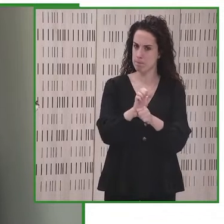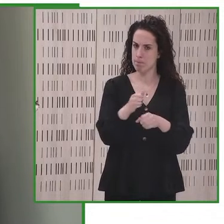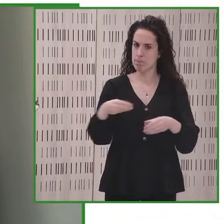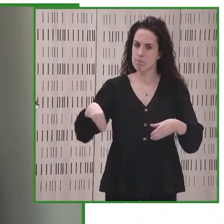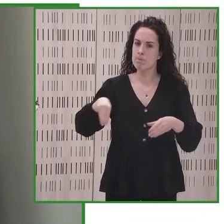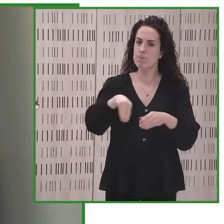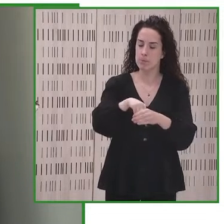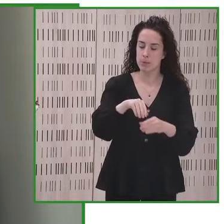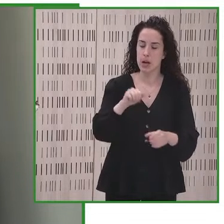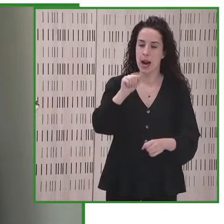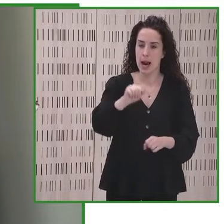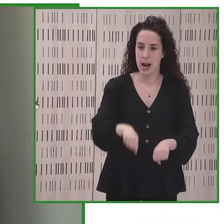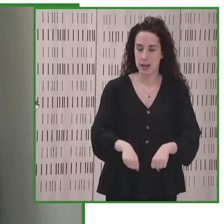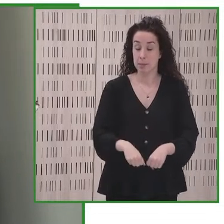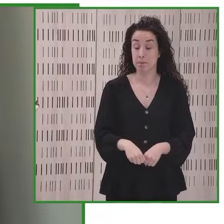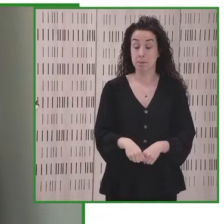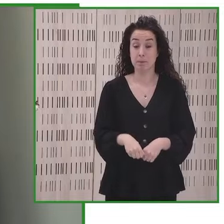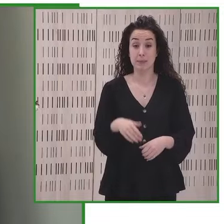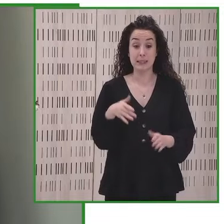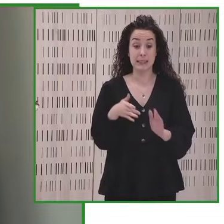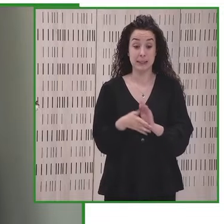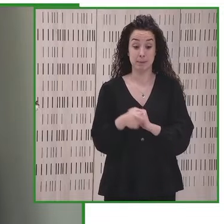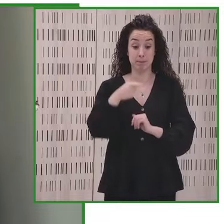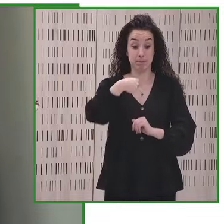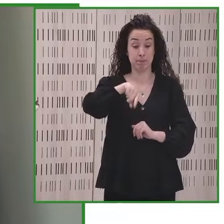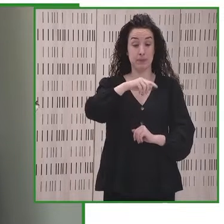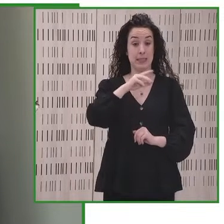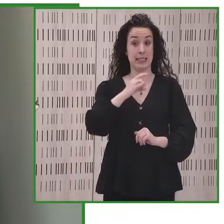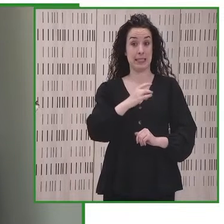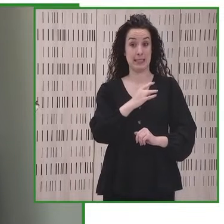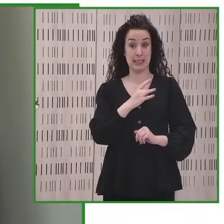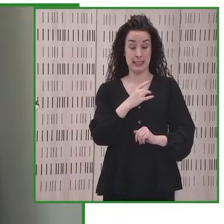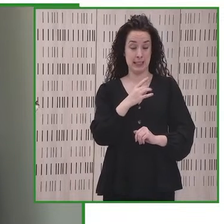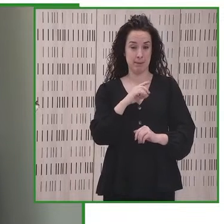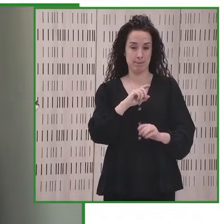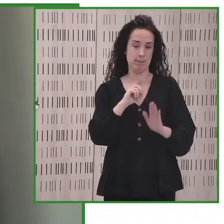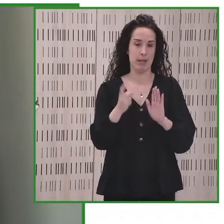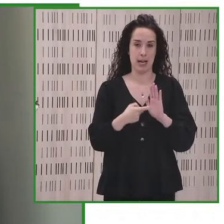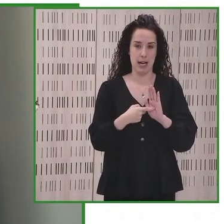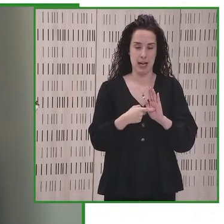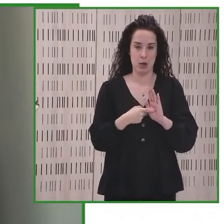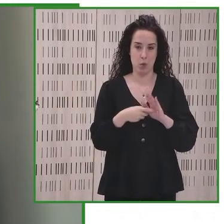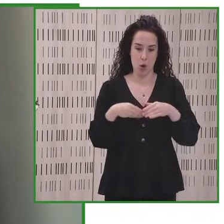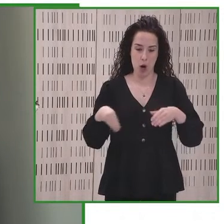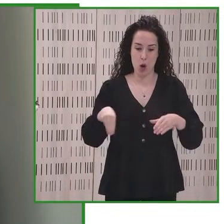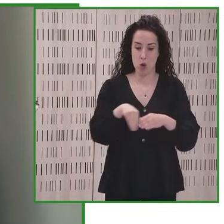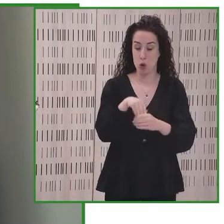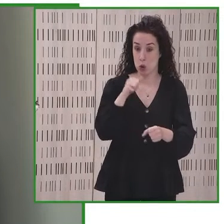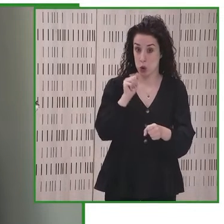en este sentido, en Chile, la Procuración de la Ley de Inclusión Laboral 2015